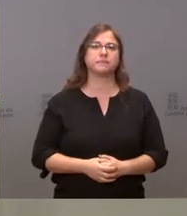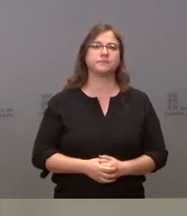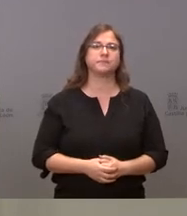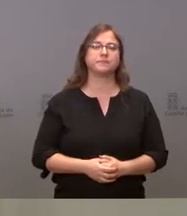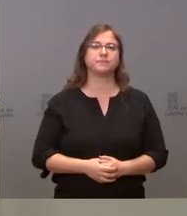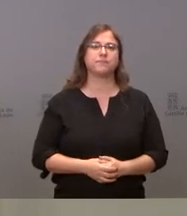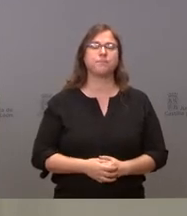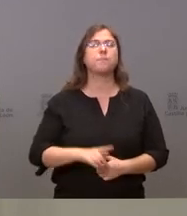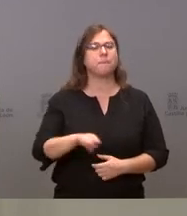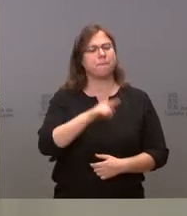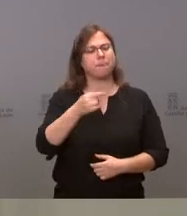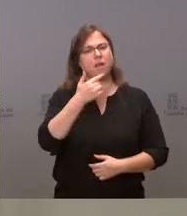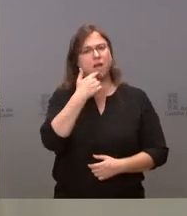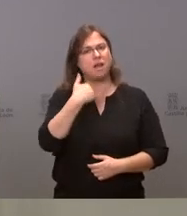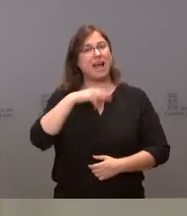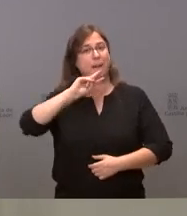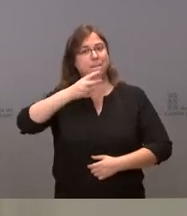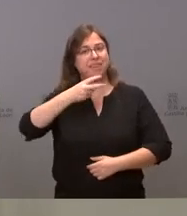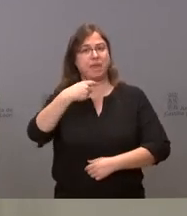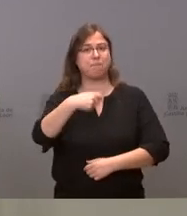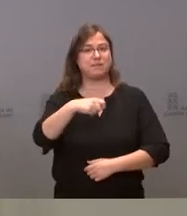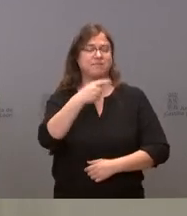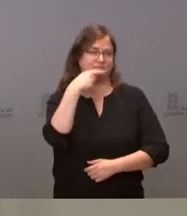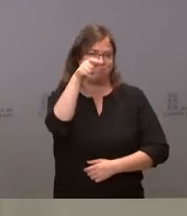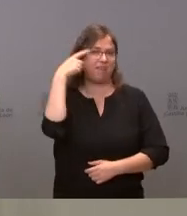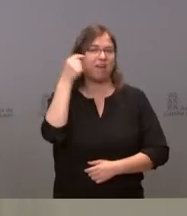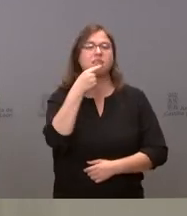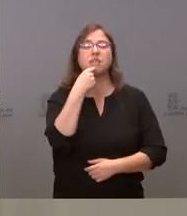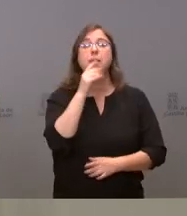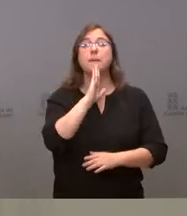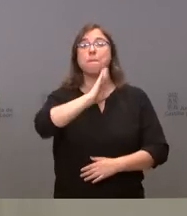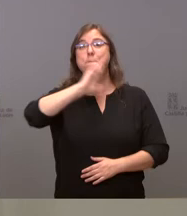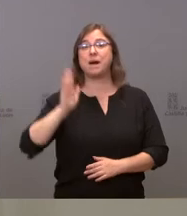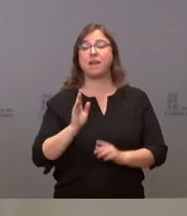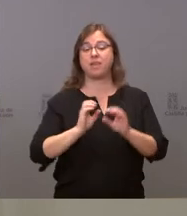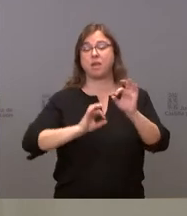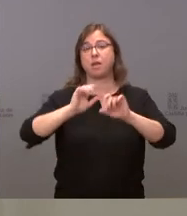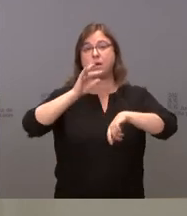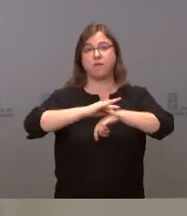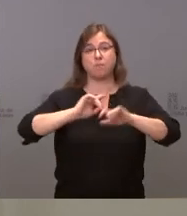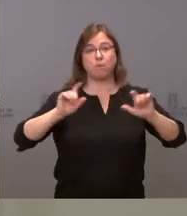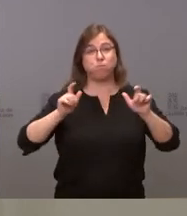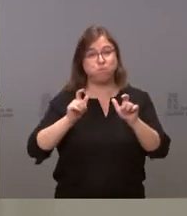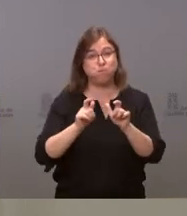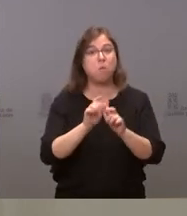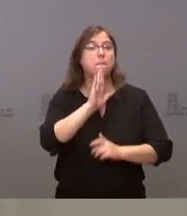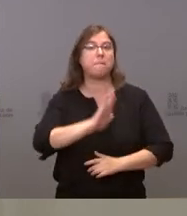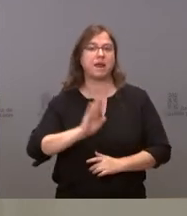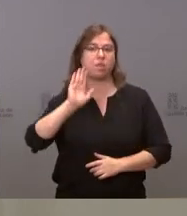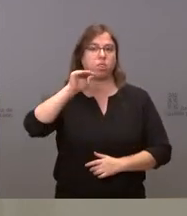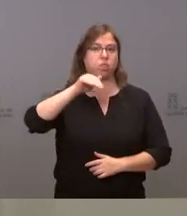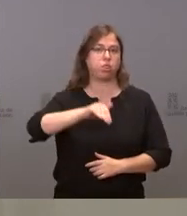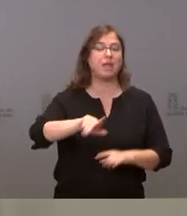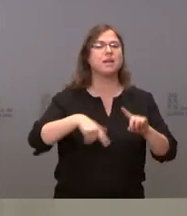Sí, ha dicho el vicepresidente que parece que la incidencia comienza a descender y también ha hablado de las